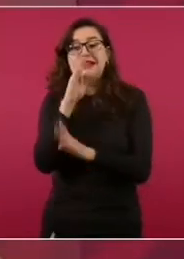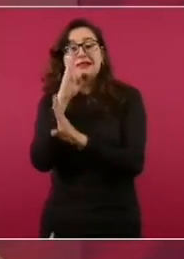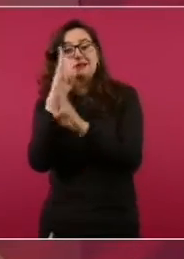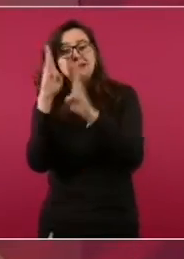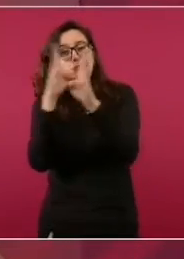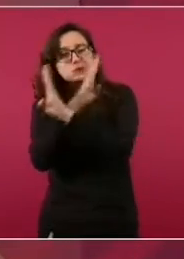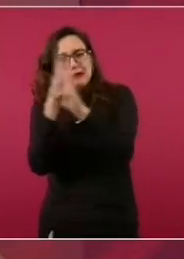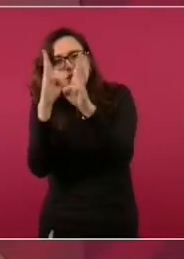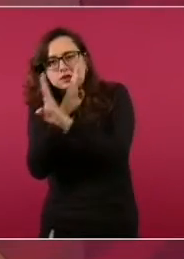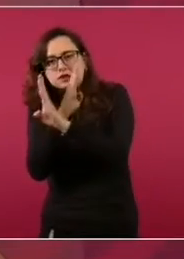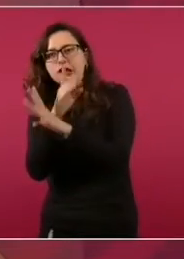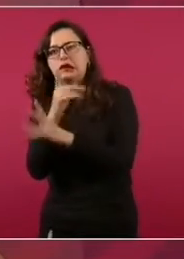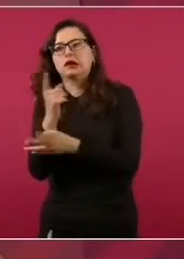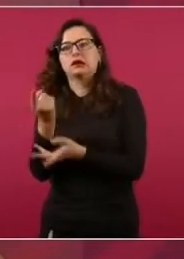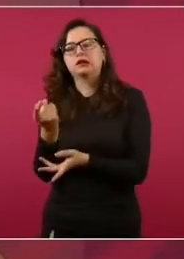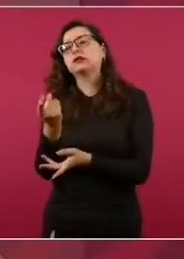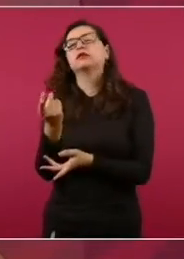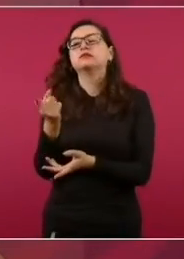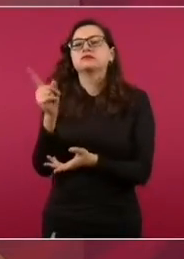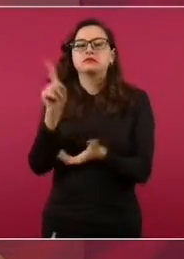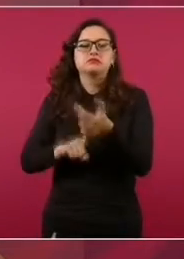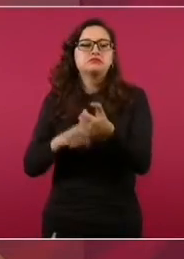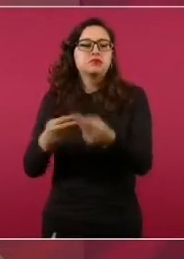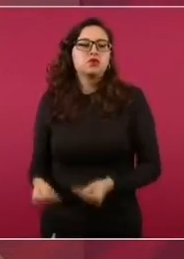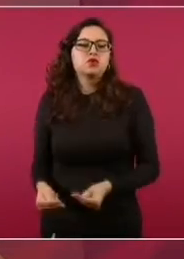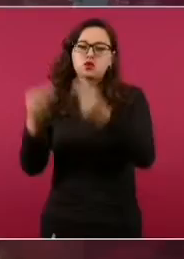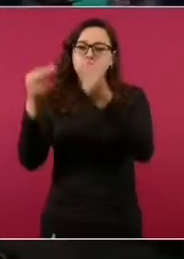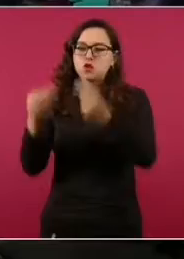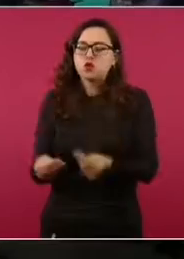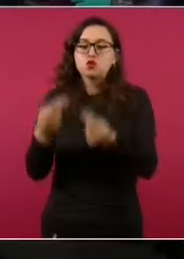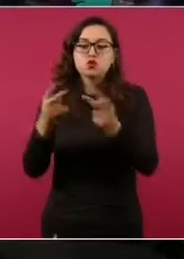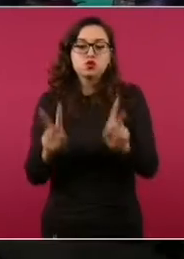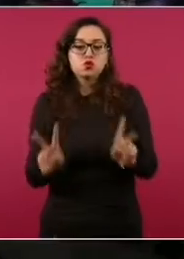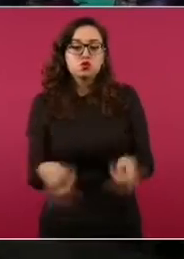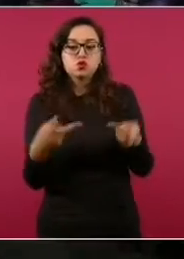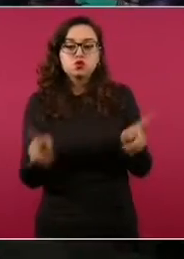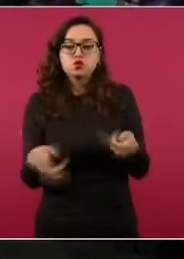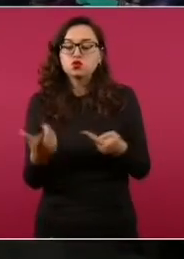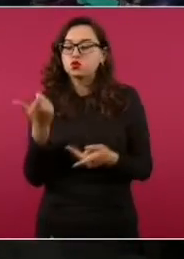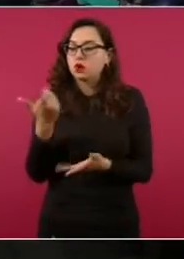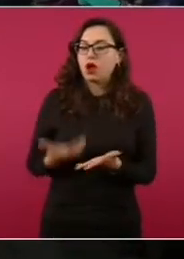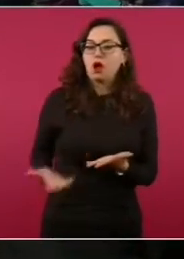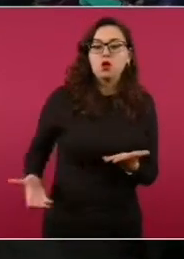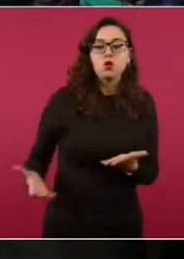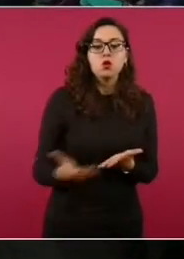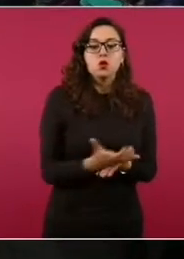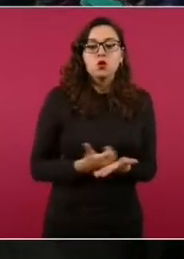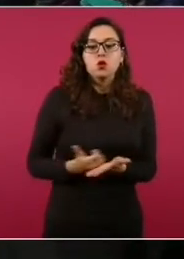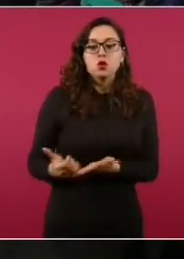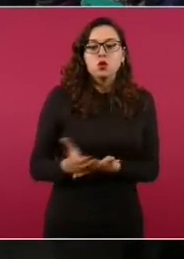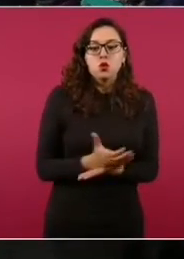y se llevaban muchas utilidades. Habían